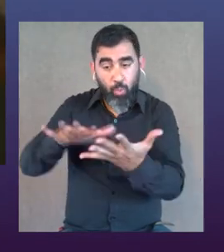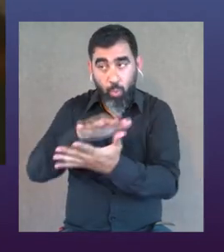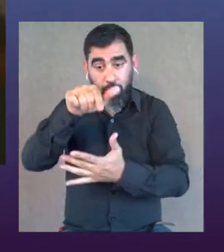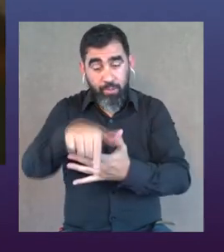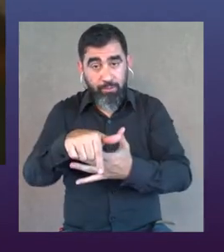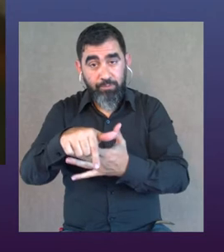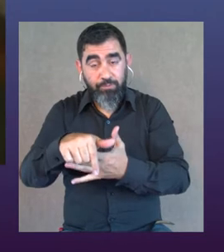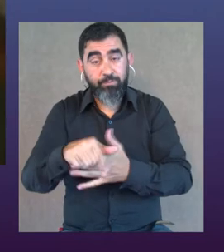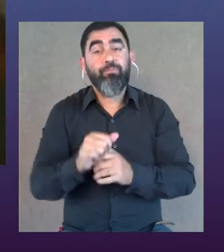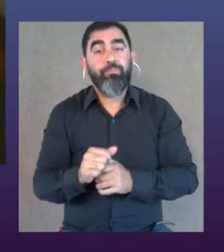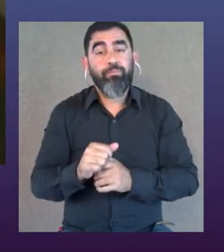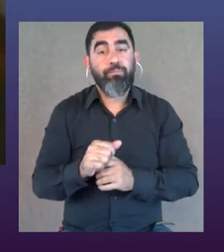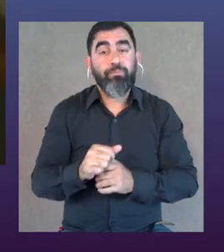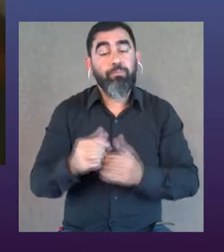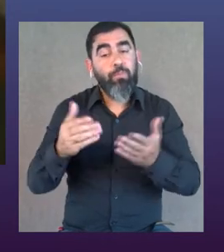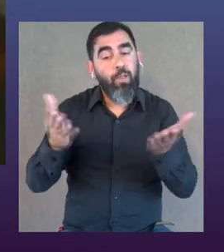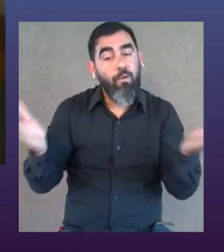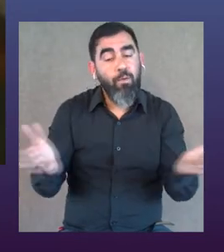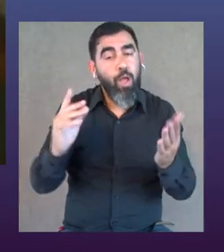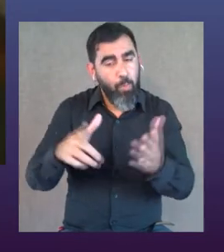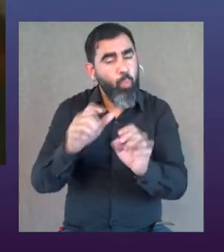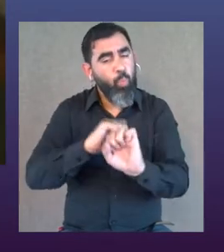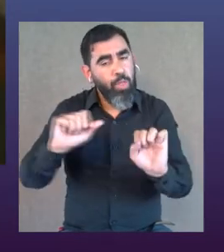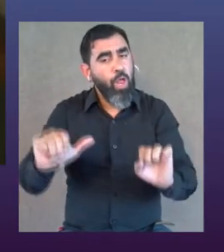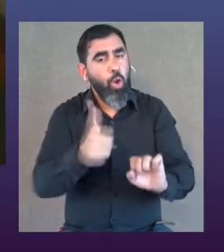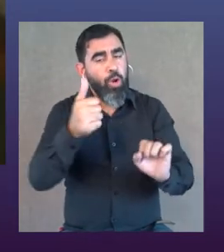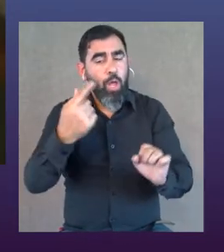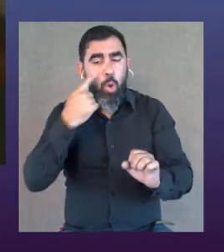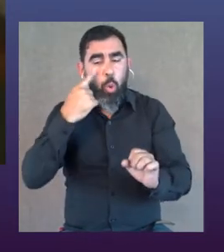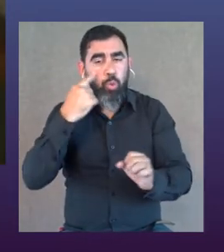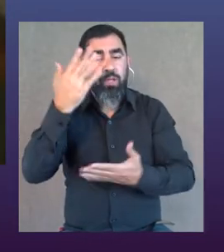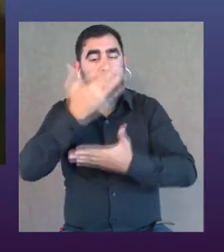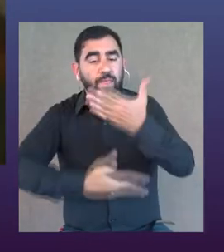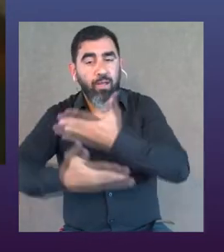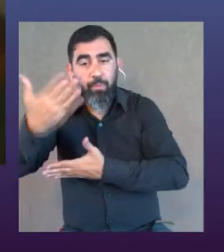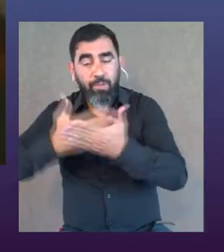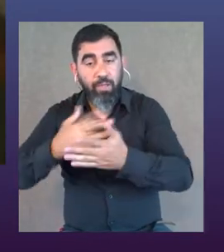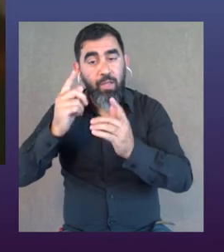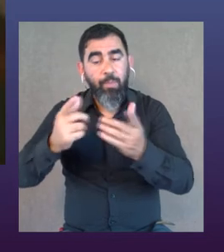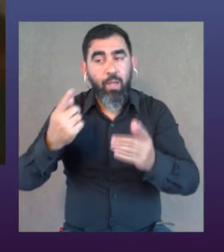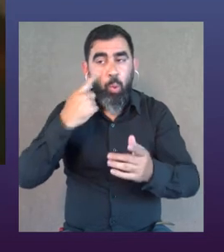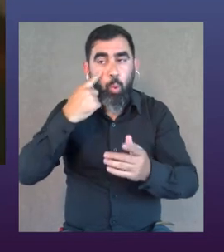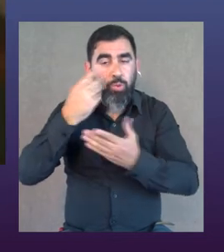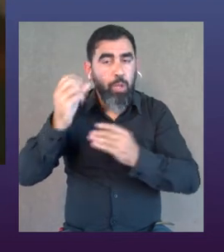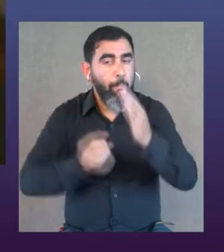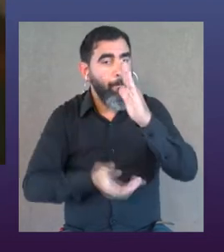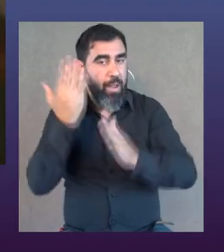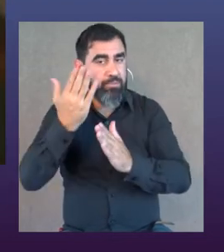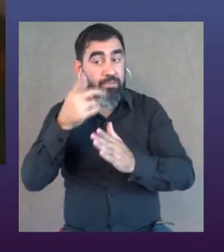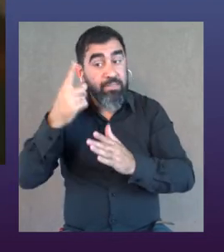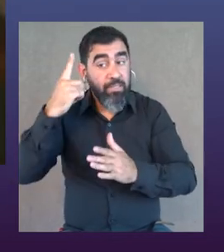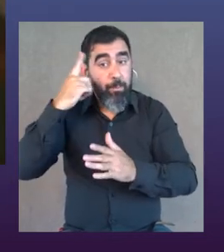esos espacios, vamos a lograr familiarizarnos con la discapacidad y generar